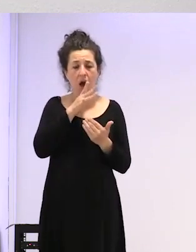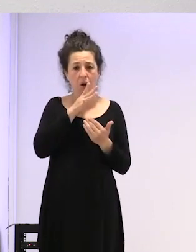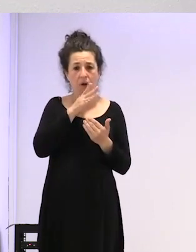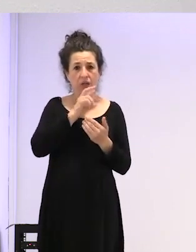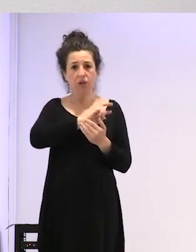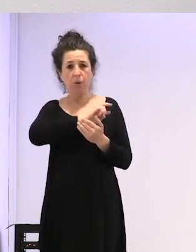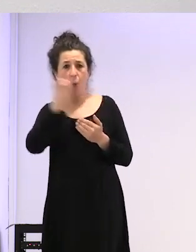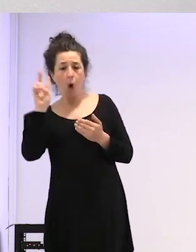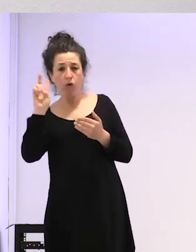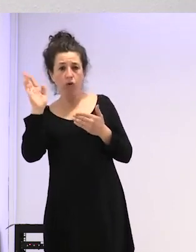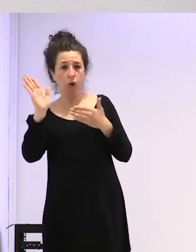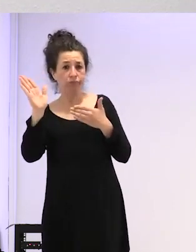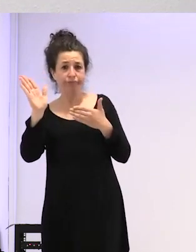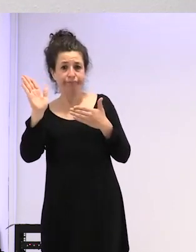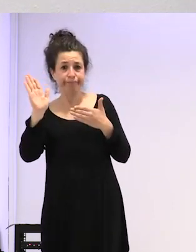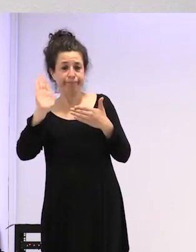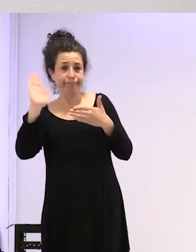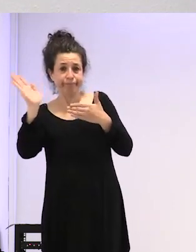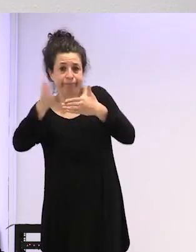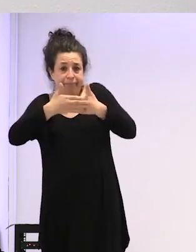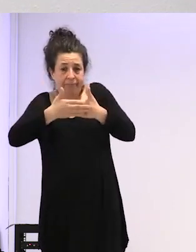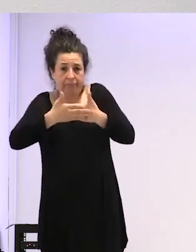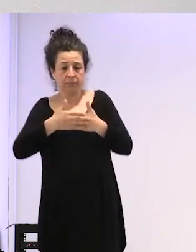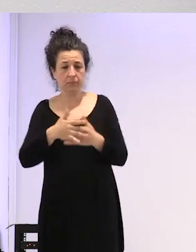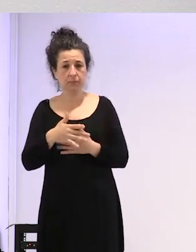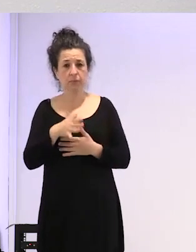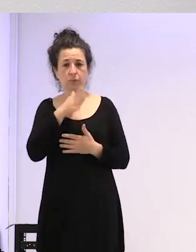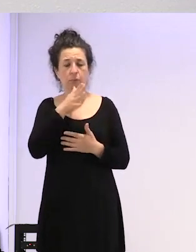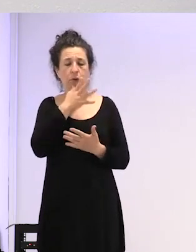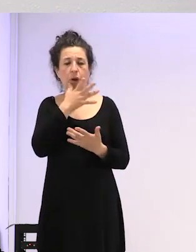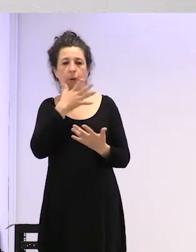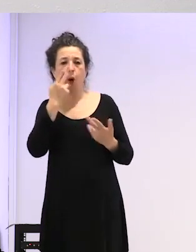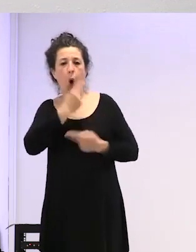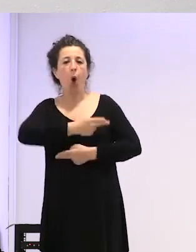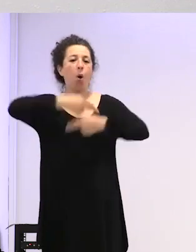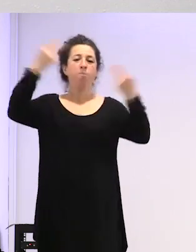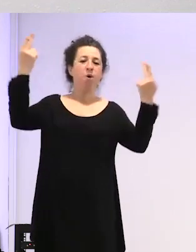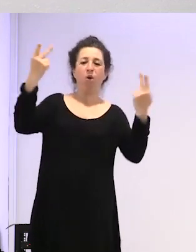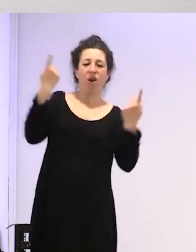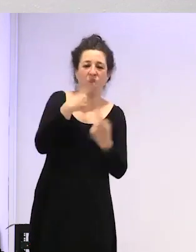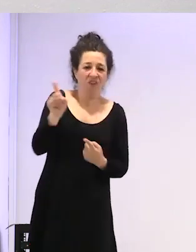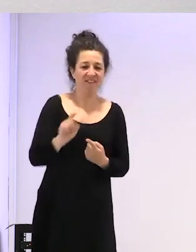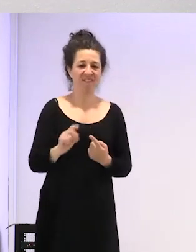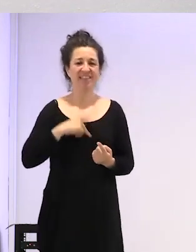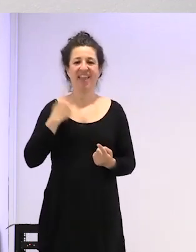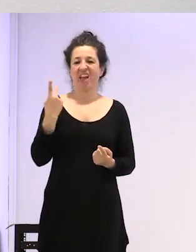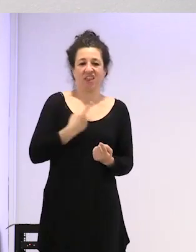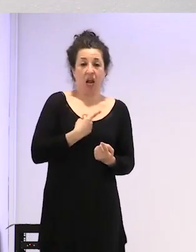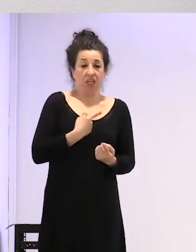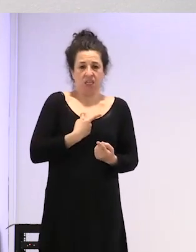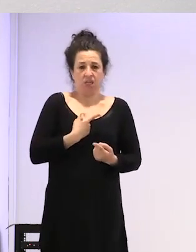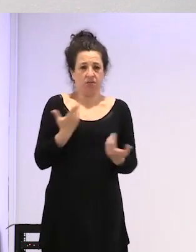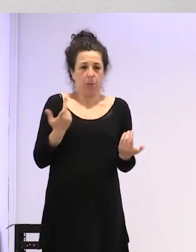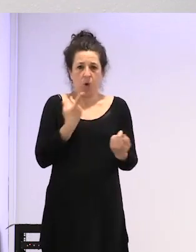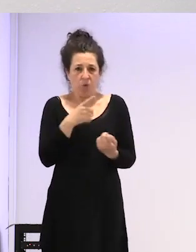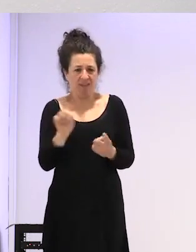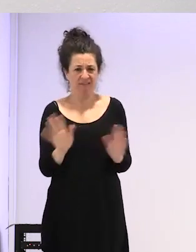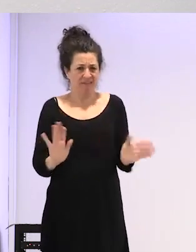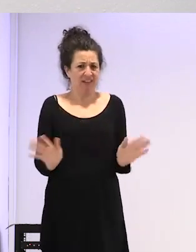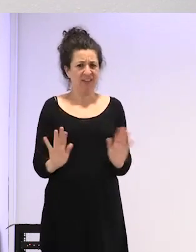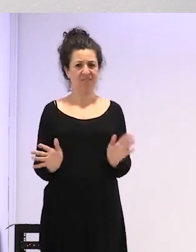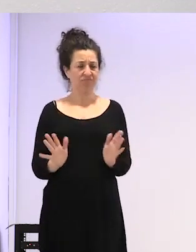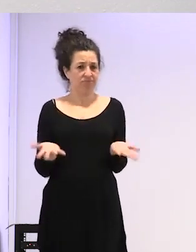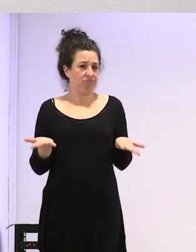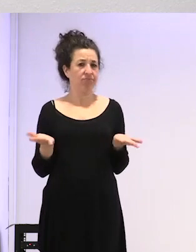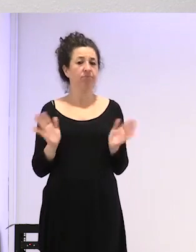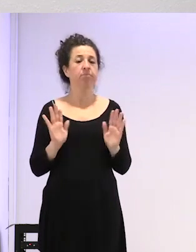armario o sea no eres capaz porque una cosa es que no se quiere que decir a todo el mundo soy trans no tienes ninguna obligación de decir a nadie que eres